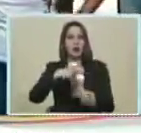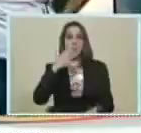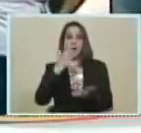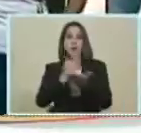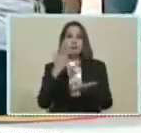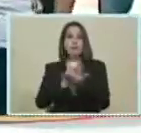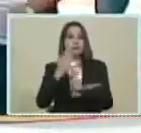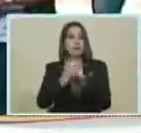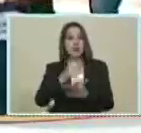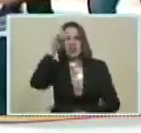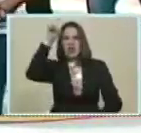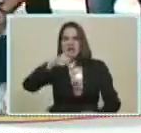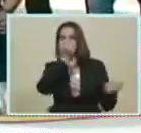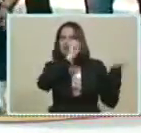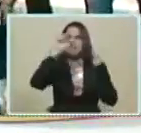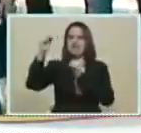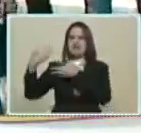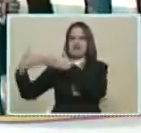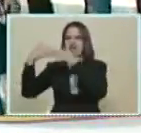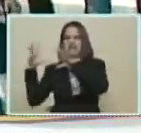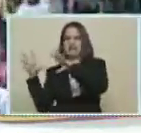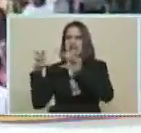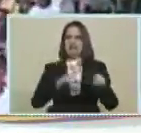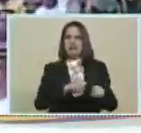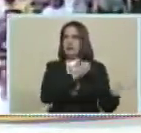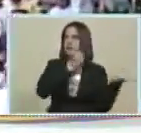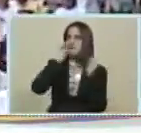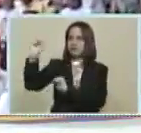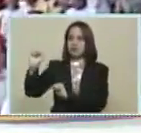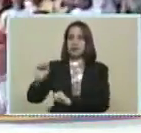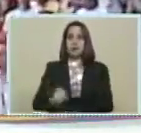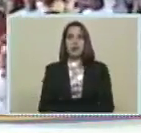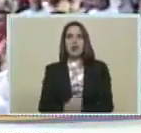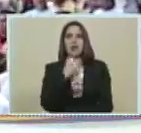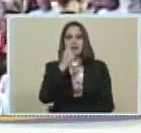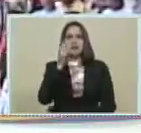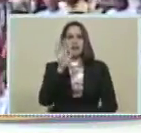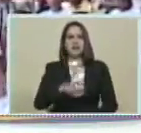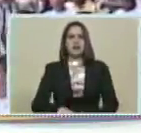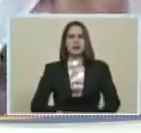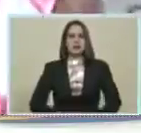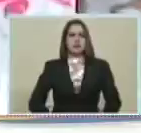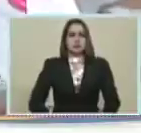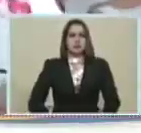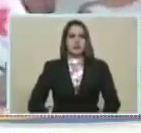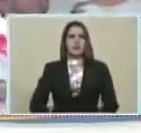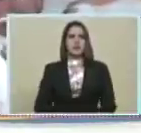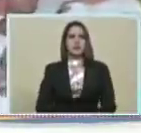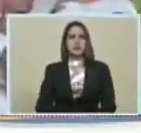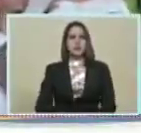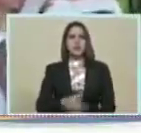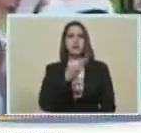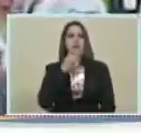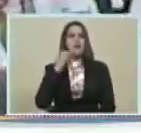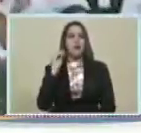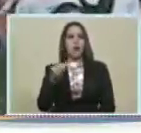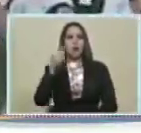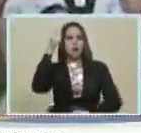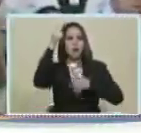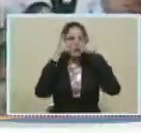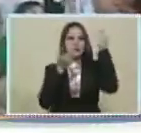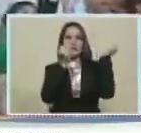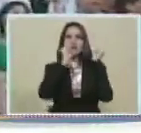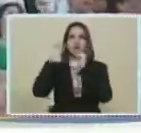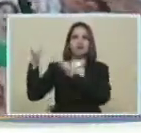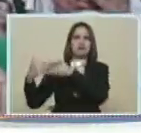sobre todo, antiimperialista Vamos a cantar esa consigna que dice así ¡Juventud chavista! ¡Y